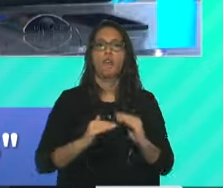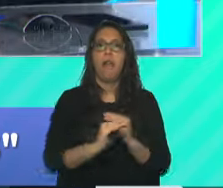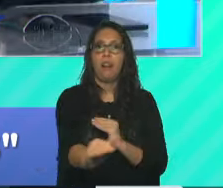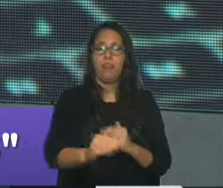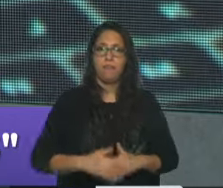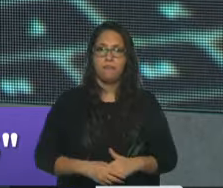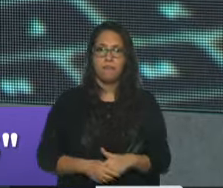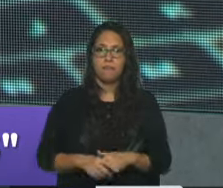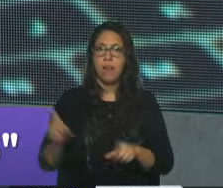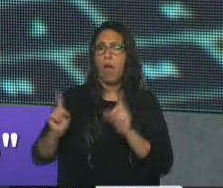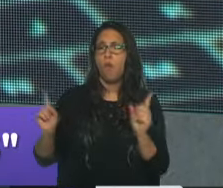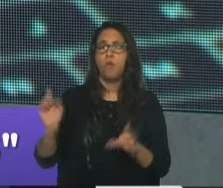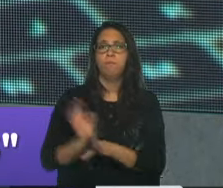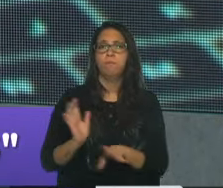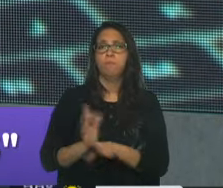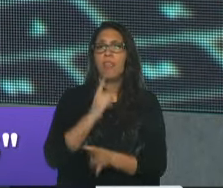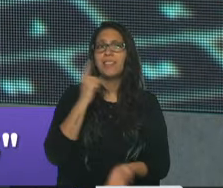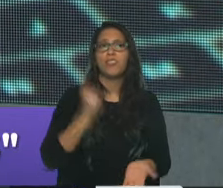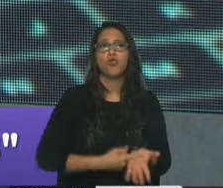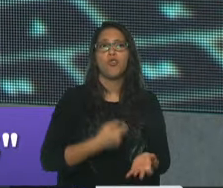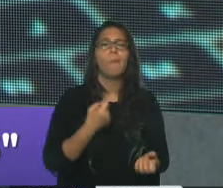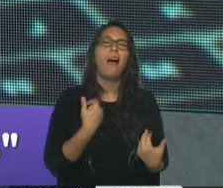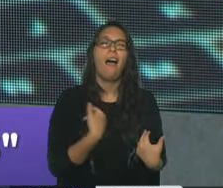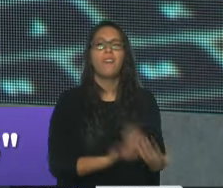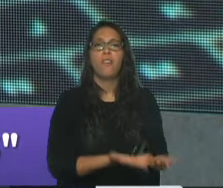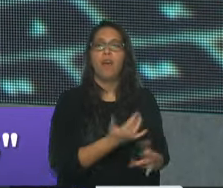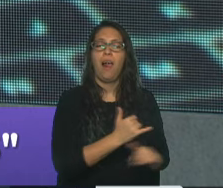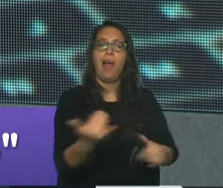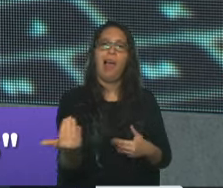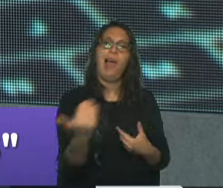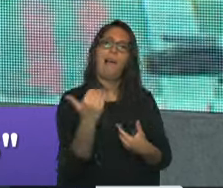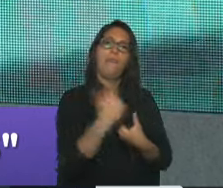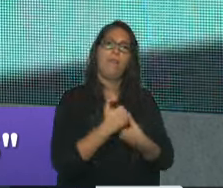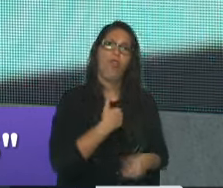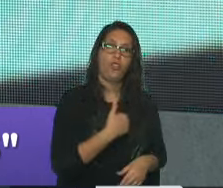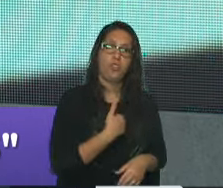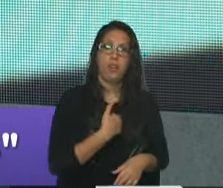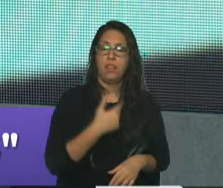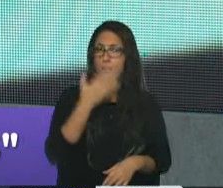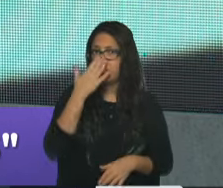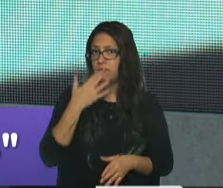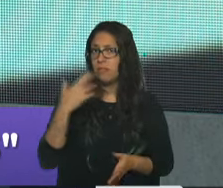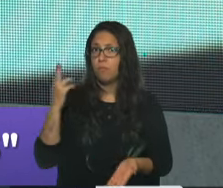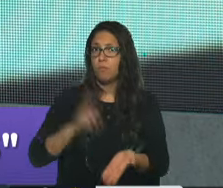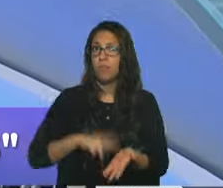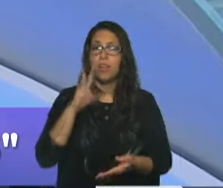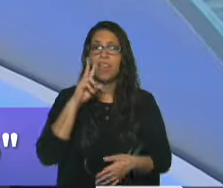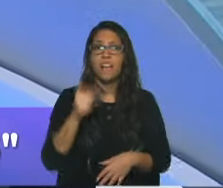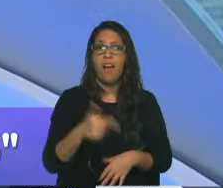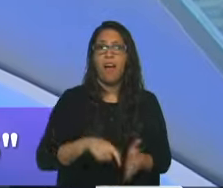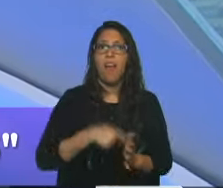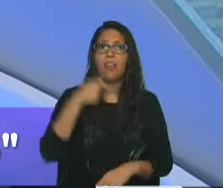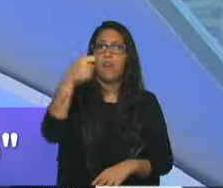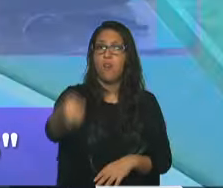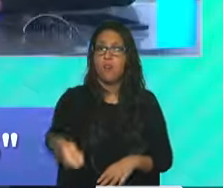Bueno, para algunos fue una medida electoralista. Lo mismo que la devolución del IVA, ¿también se suspendió? Sí, la devolución del IVA,